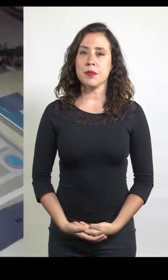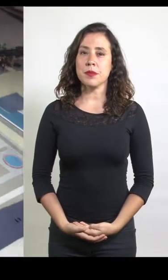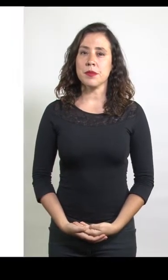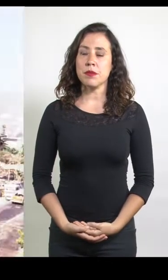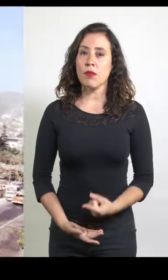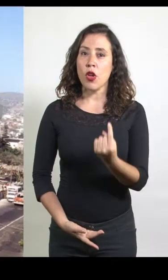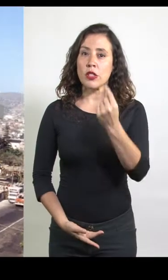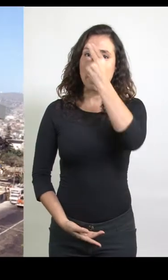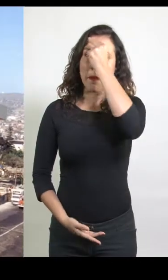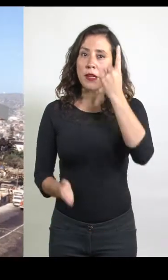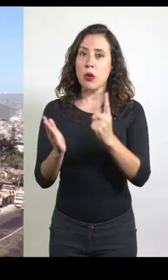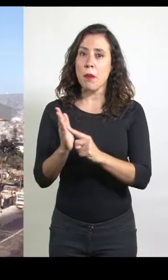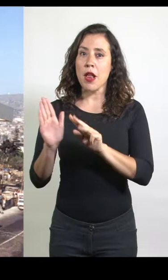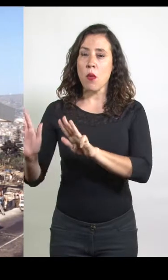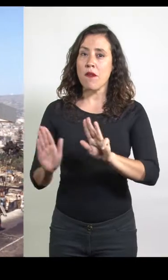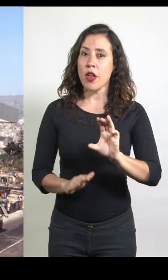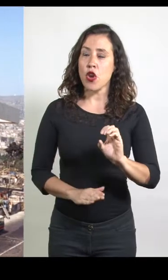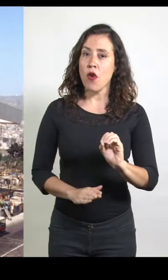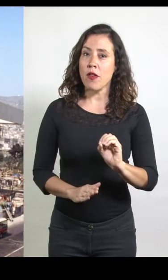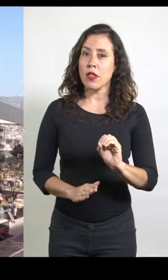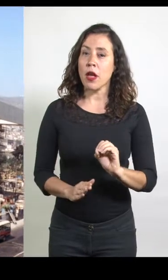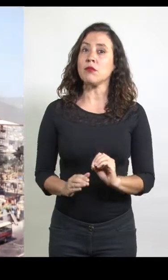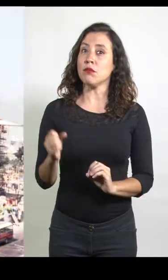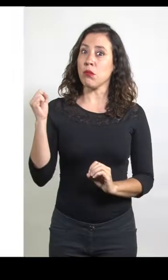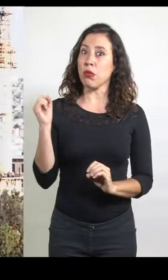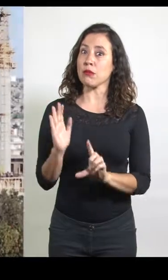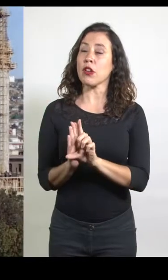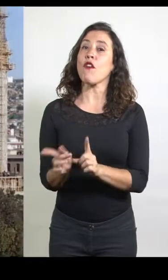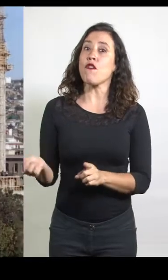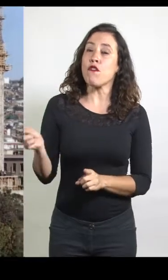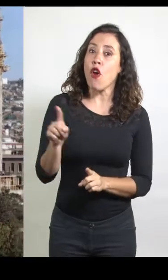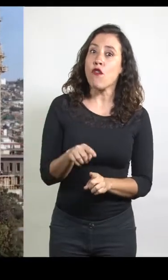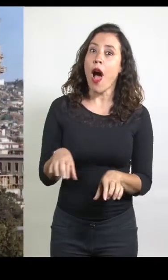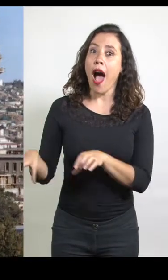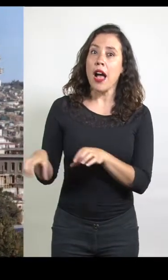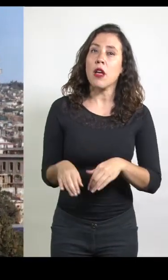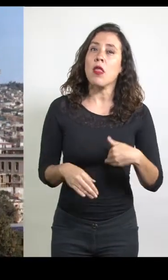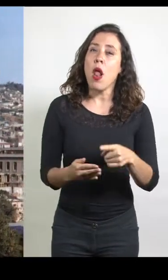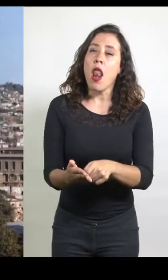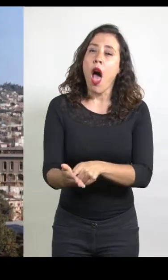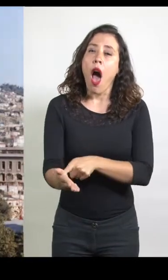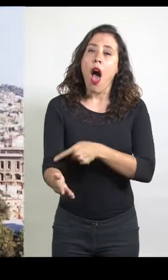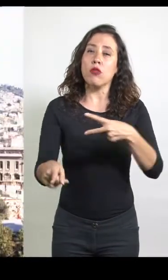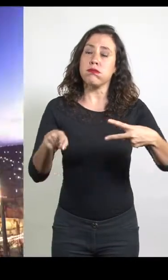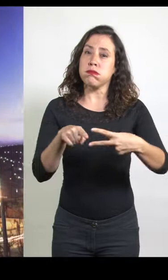El 11 de marzo de 1990, el Poder Legislativo reinició sus actividades después de un largo receso, en un moderno